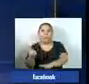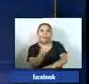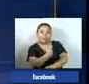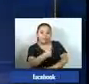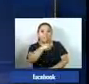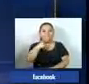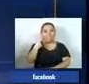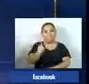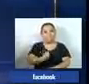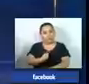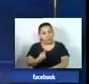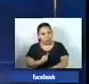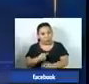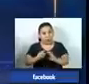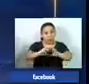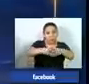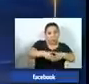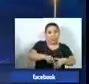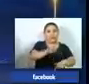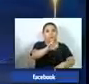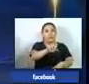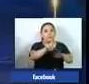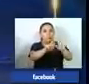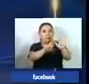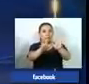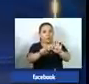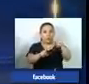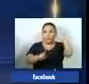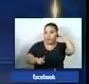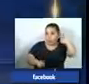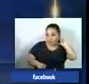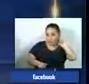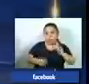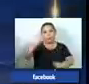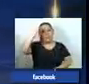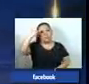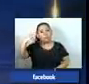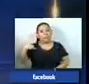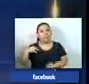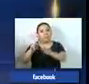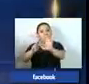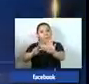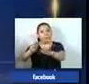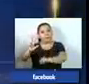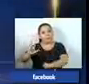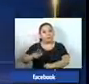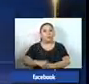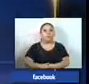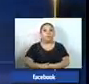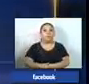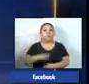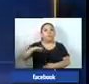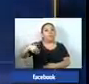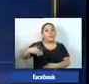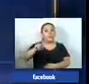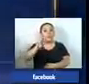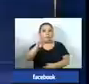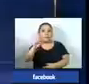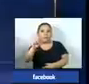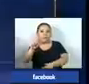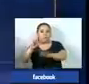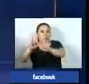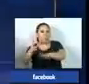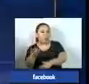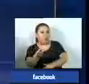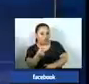esta causa de los cuales 366 fueron hombres y 73 mujeres en 2018 la